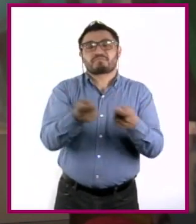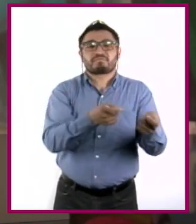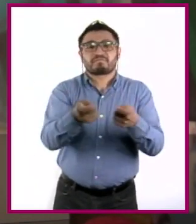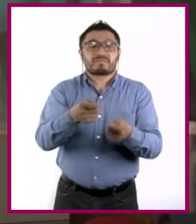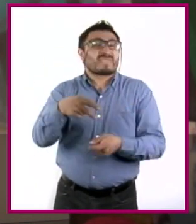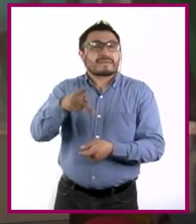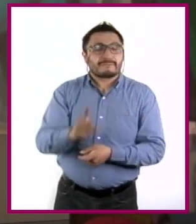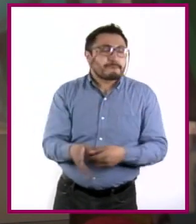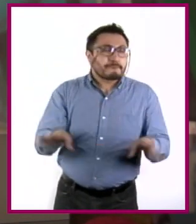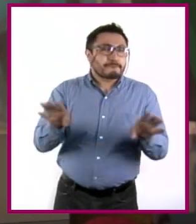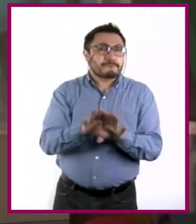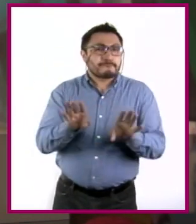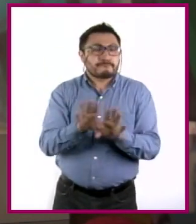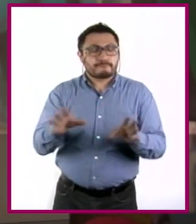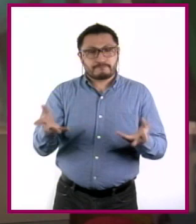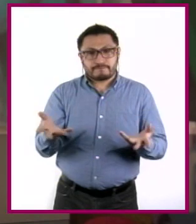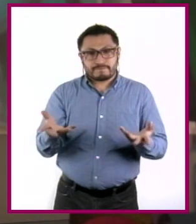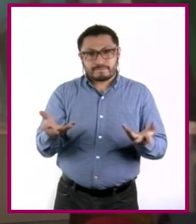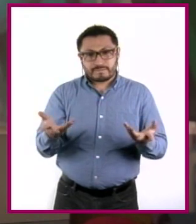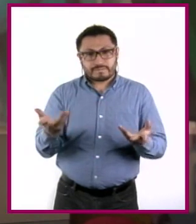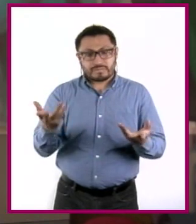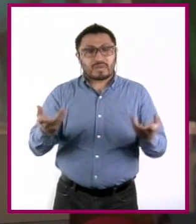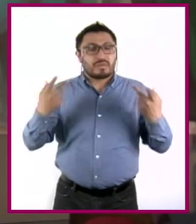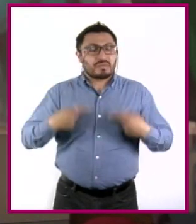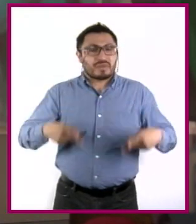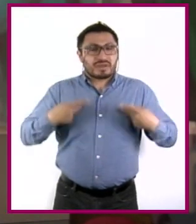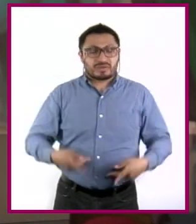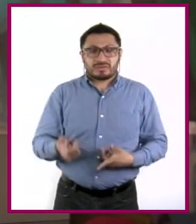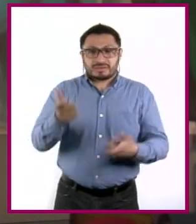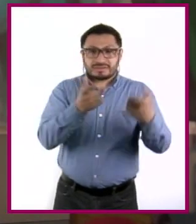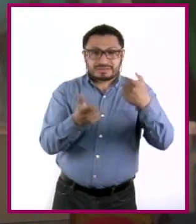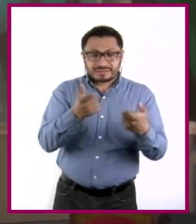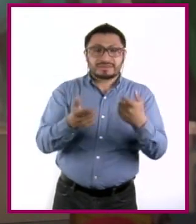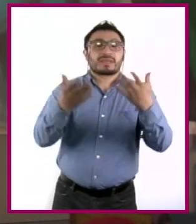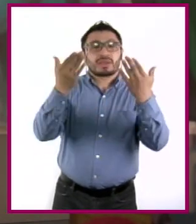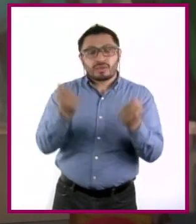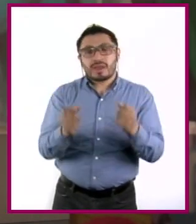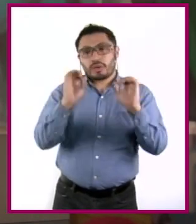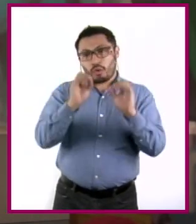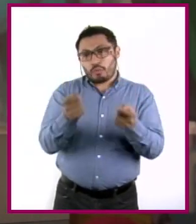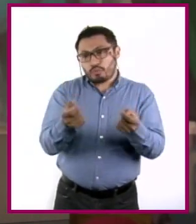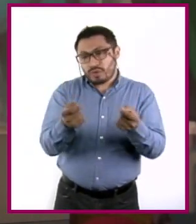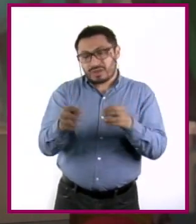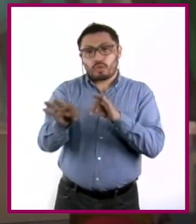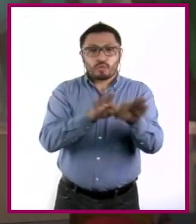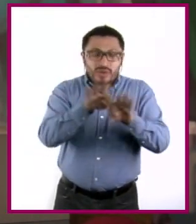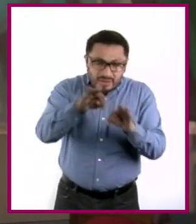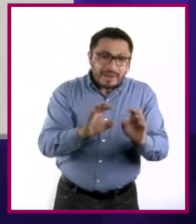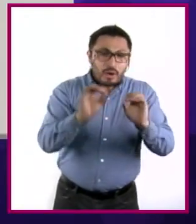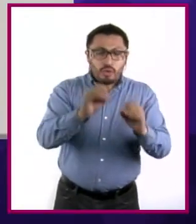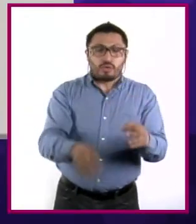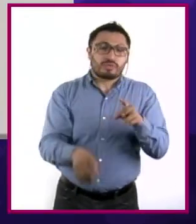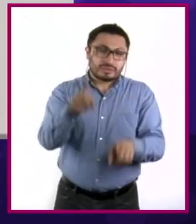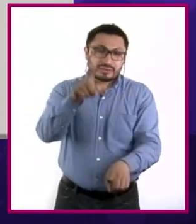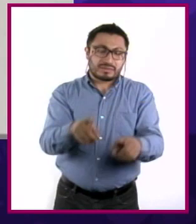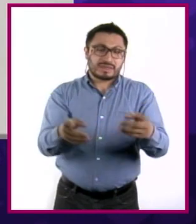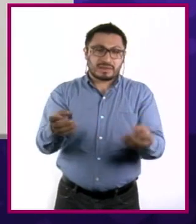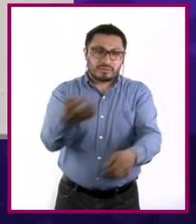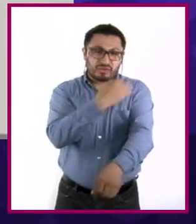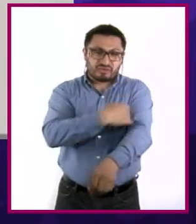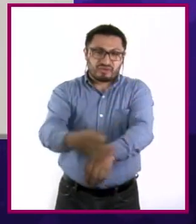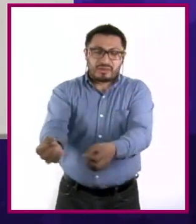¿Pero qué hay de los que no trabajamos? ¿Ganamos poco o dependemos económicamente de nuestras familias? Para